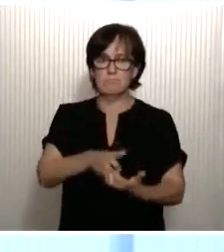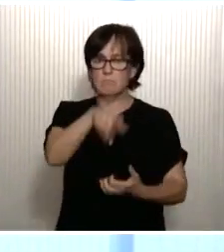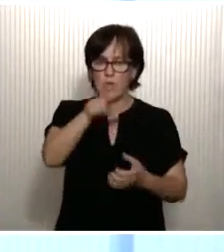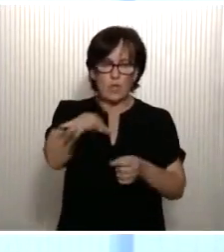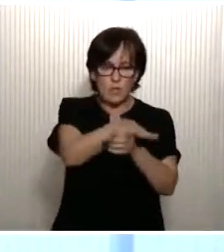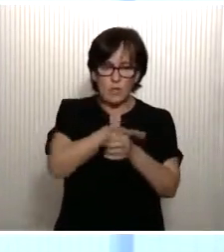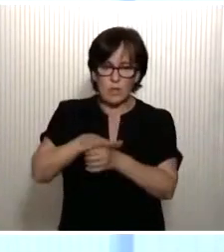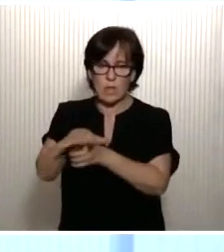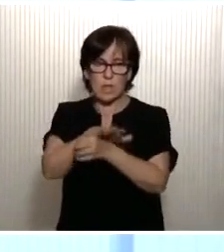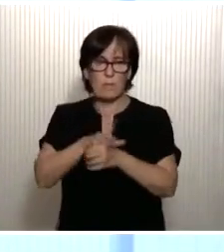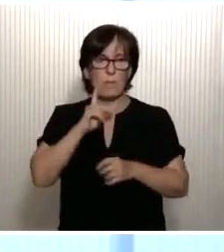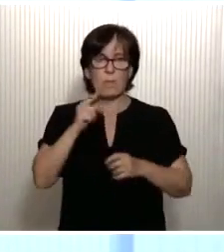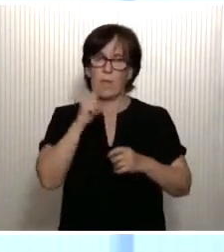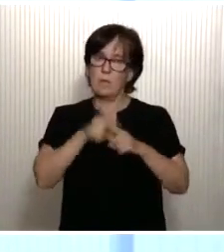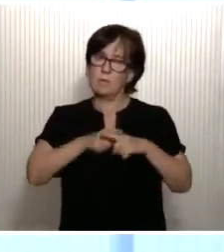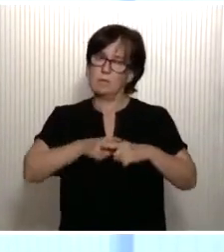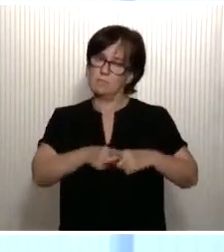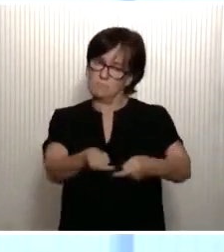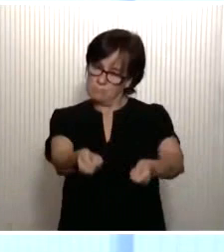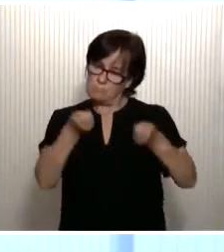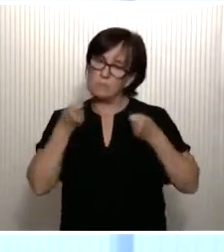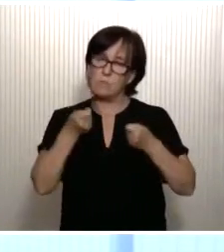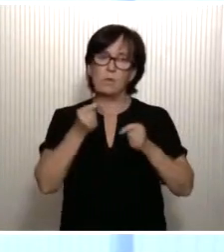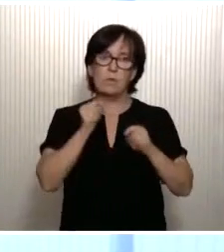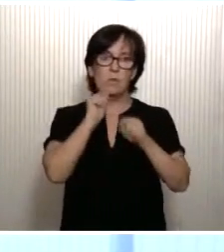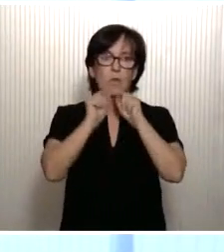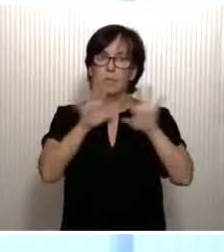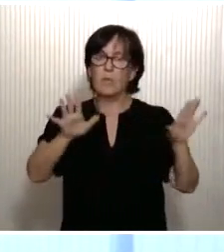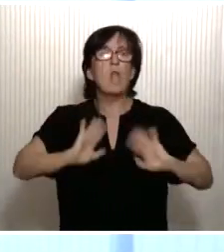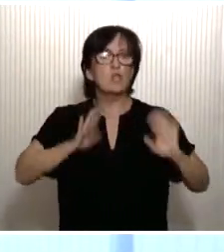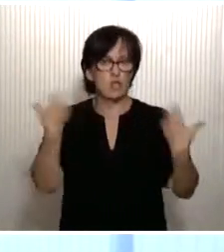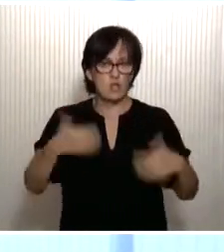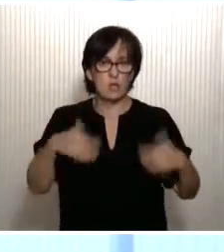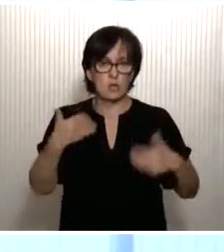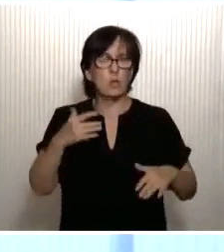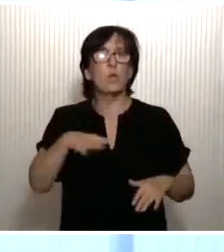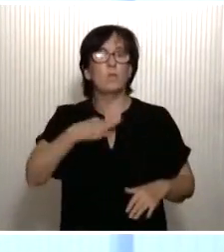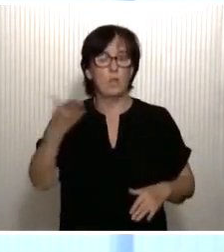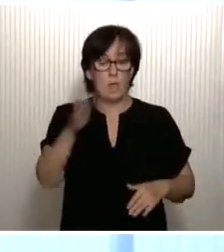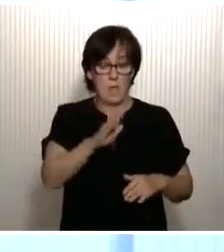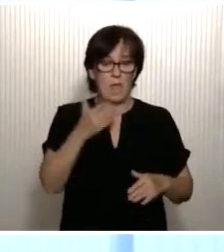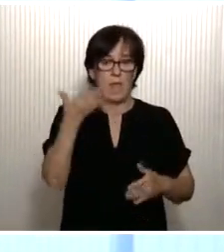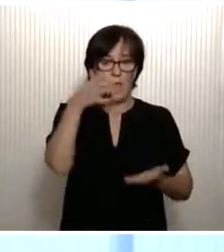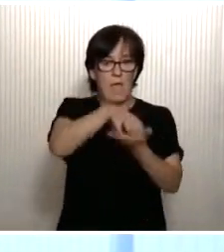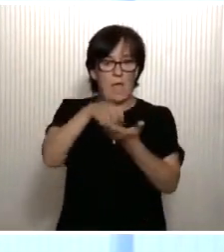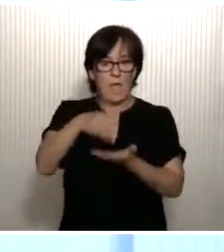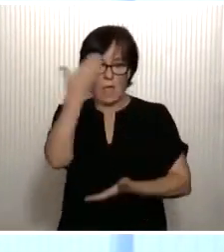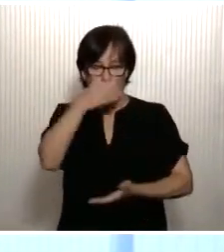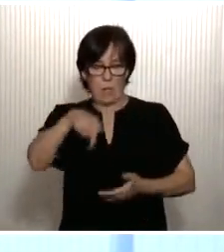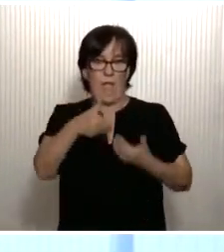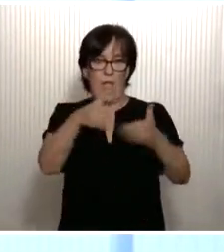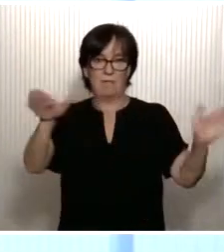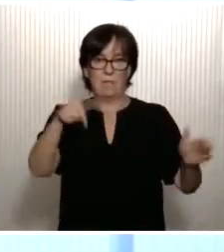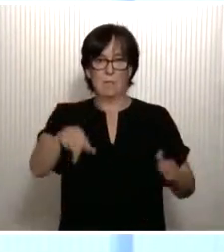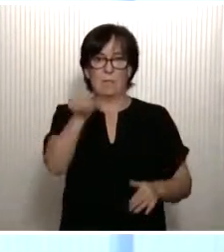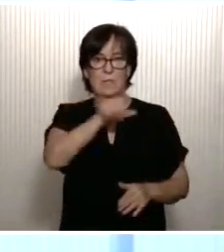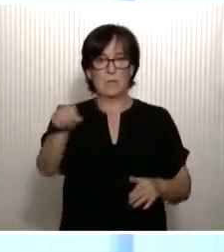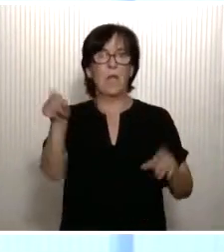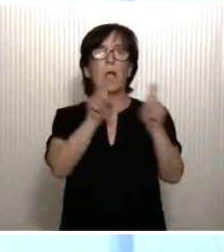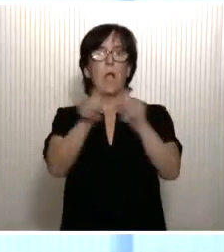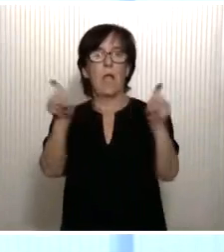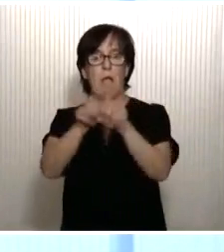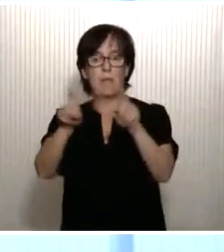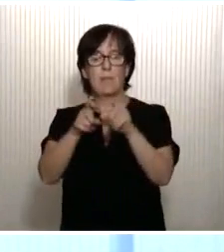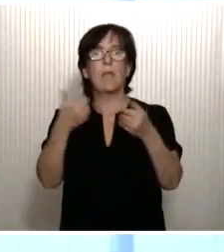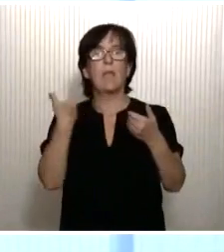espacios para mantener a raya a un virus que es mortífero. Desde las escuelas que van a abrir esta semana hasta las empresas que